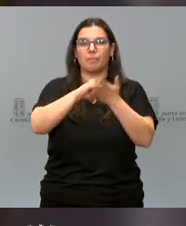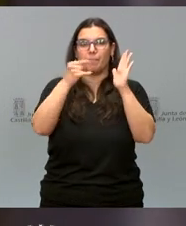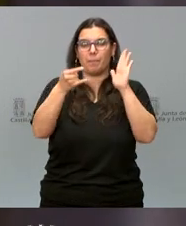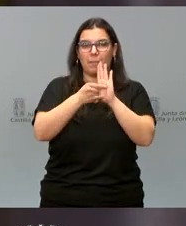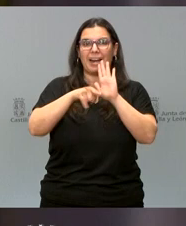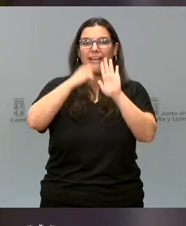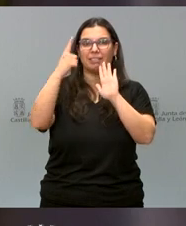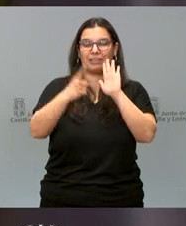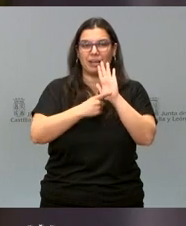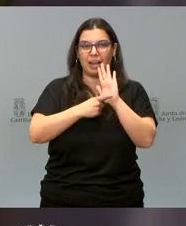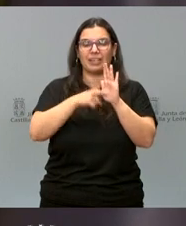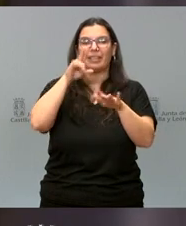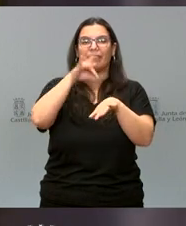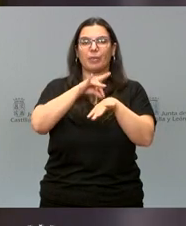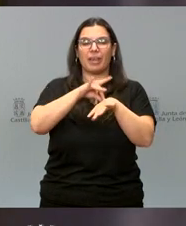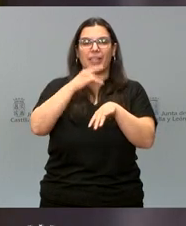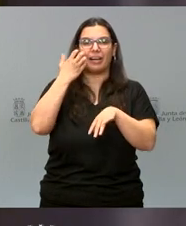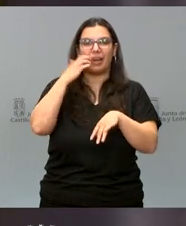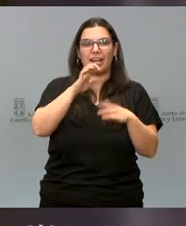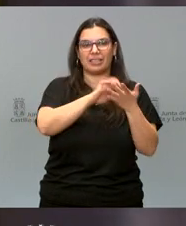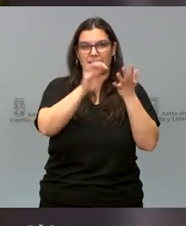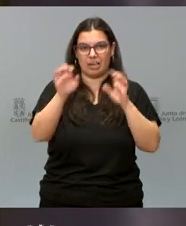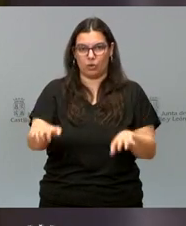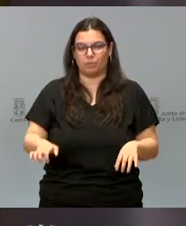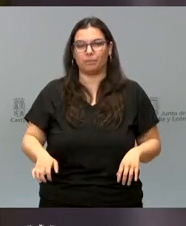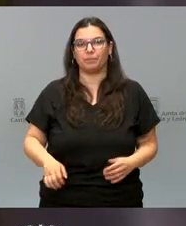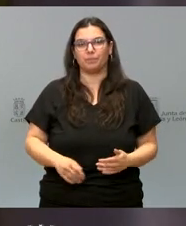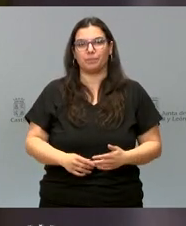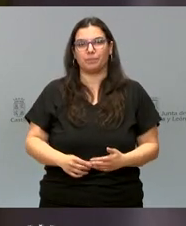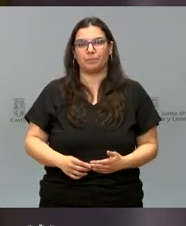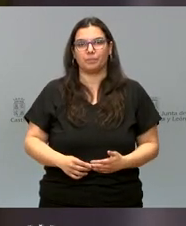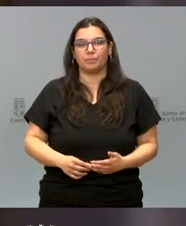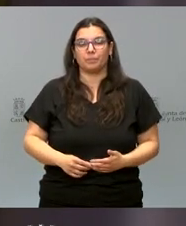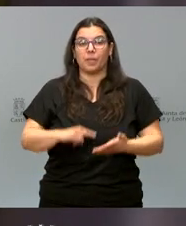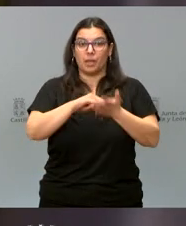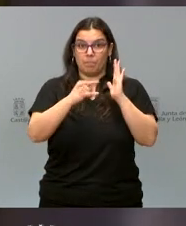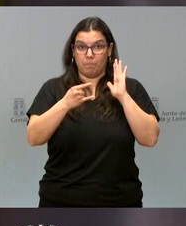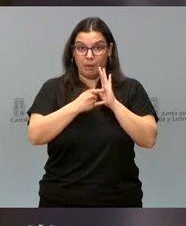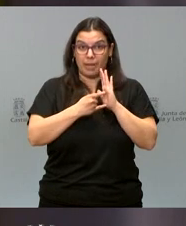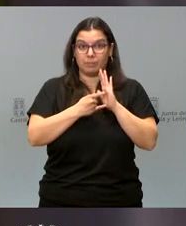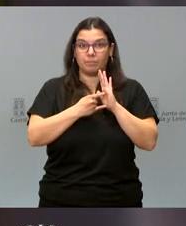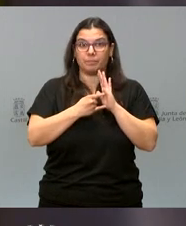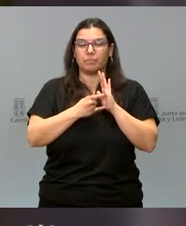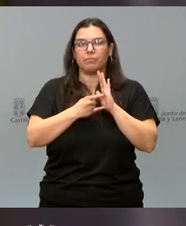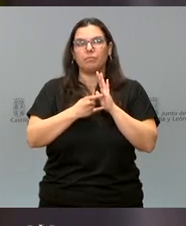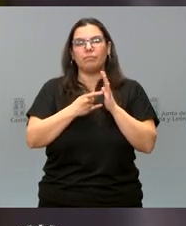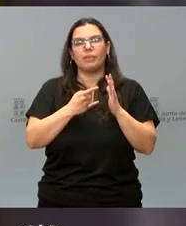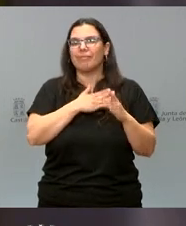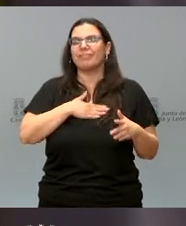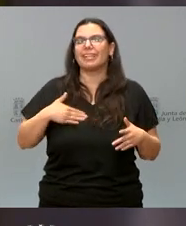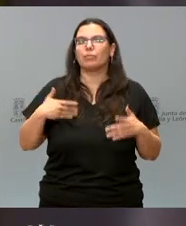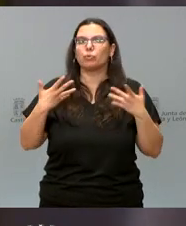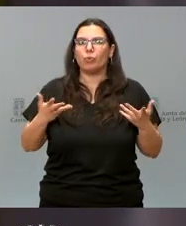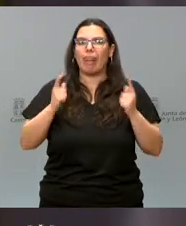Integral de Enfermedades Raras de Castilla y León. Es un plan que lo que buscamos es traer